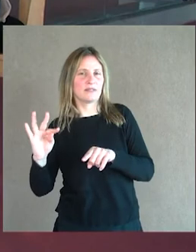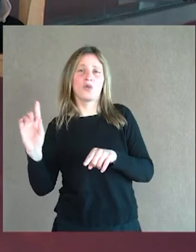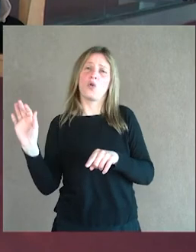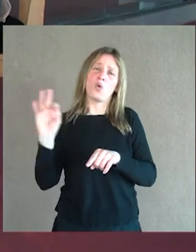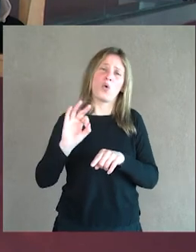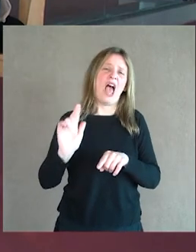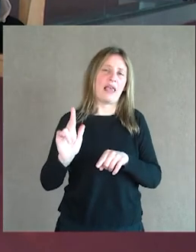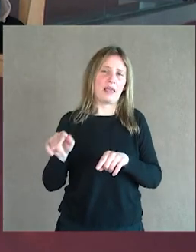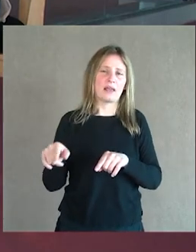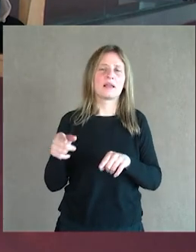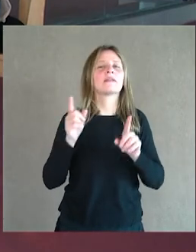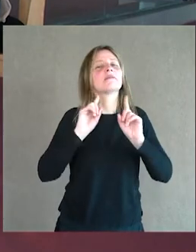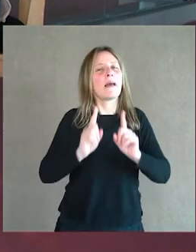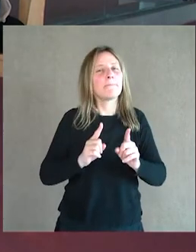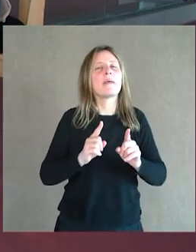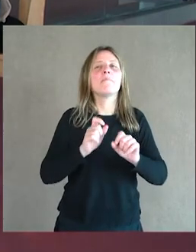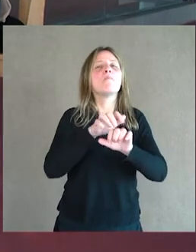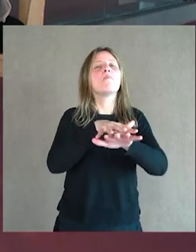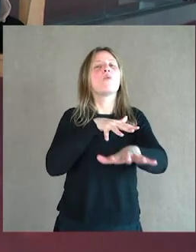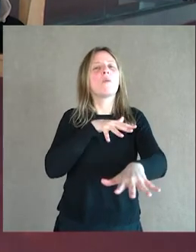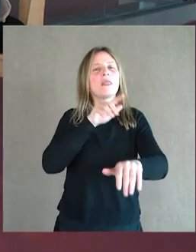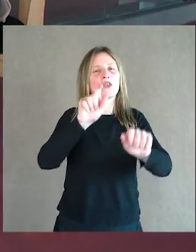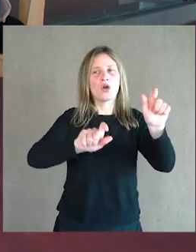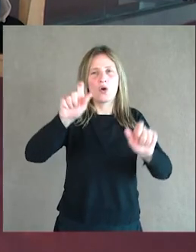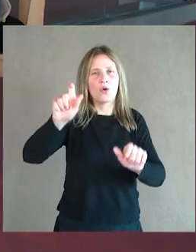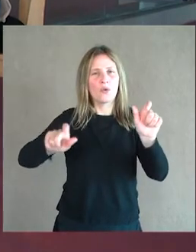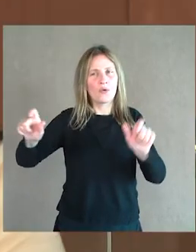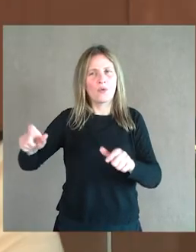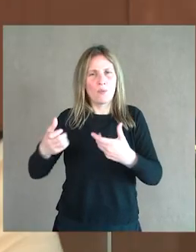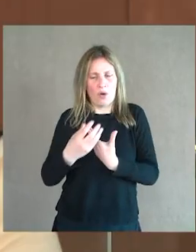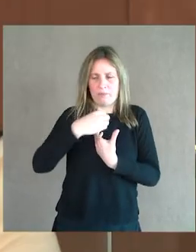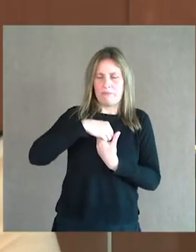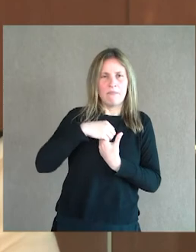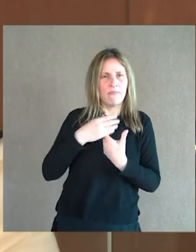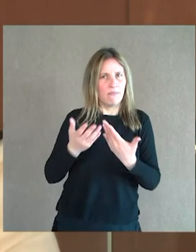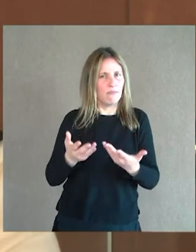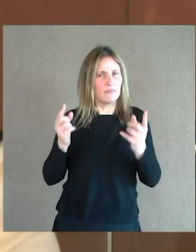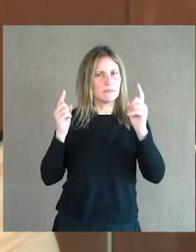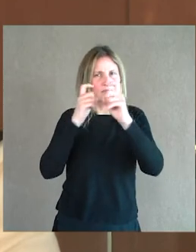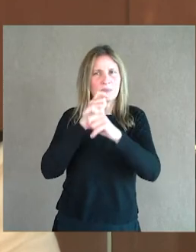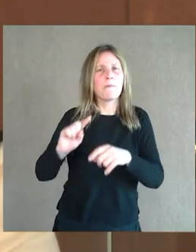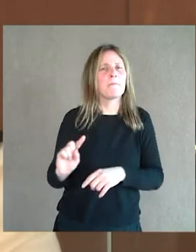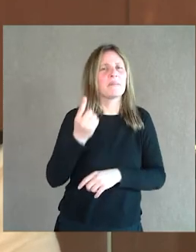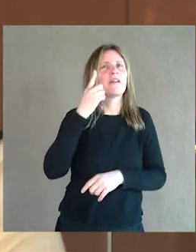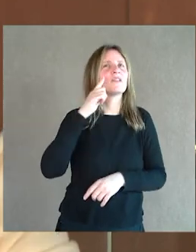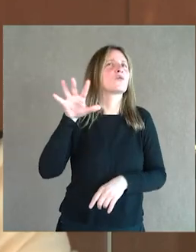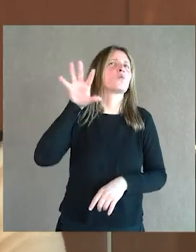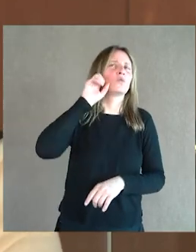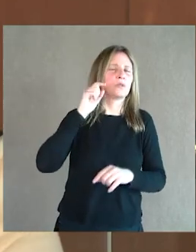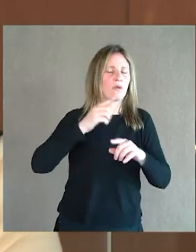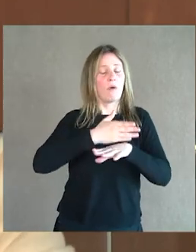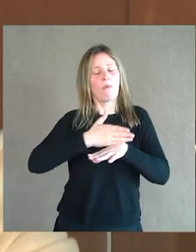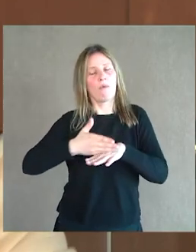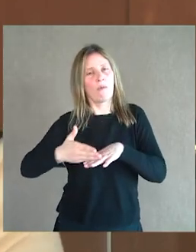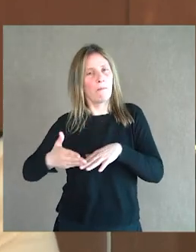público muy difícil de incorporar, ¿no? La primera vez que escuchan la sinfonía heroica les